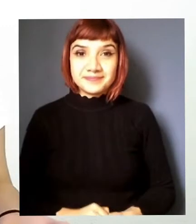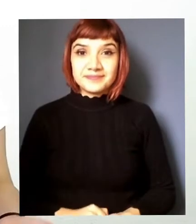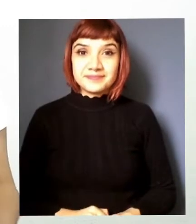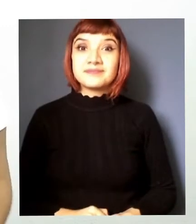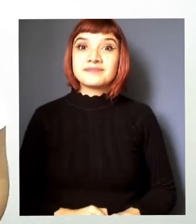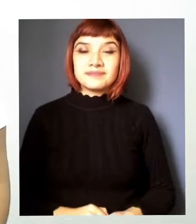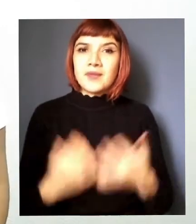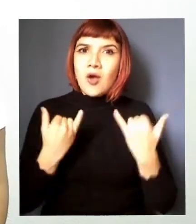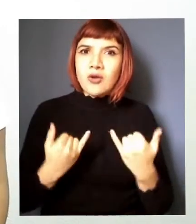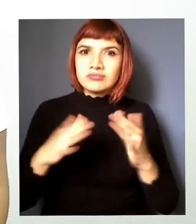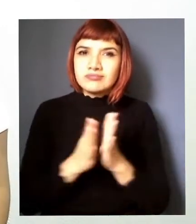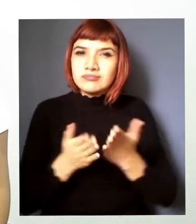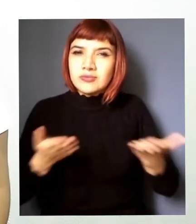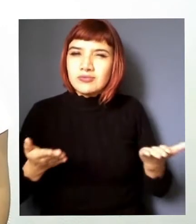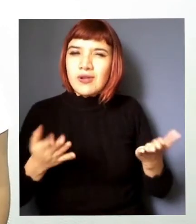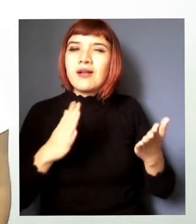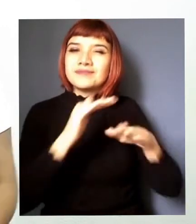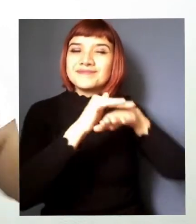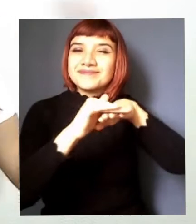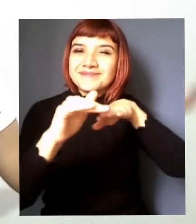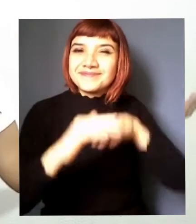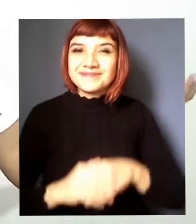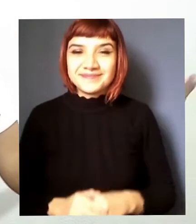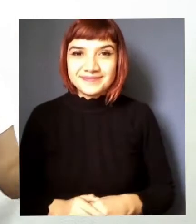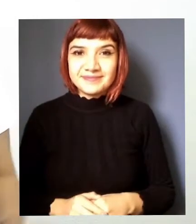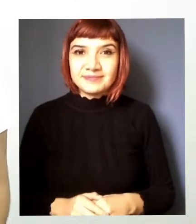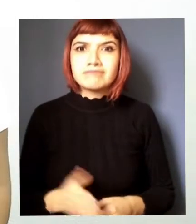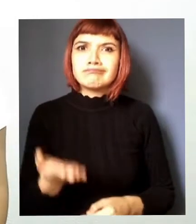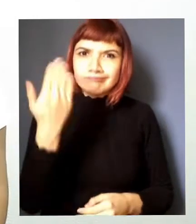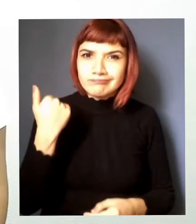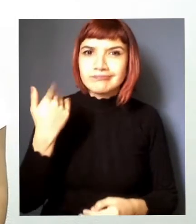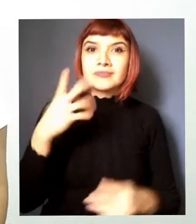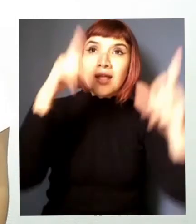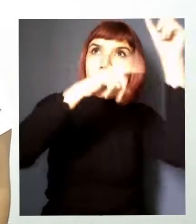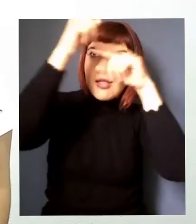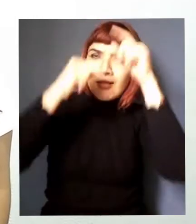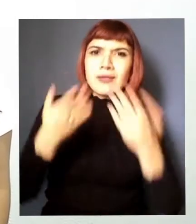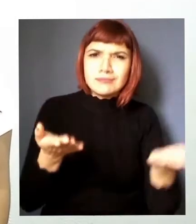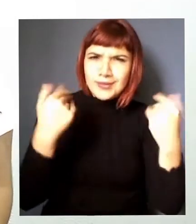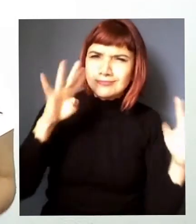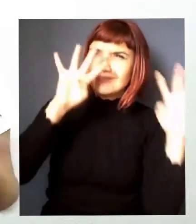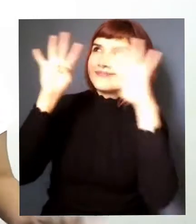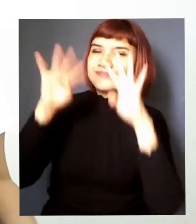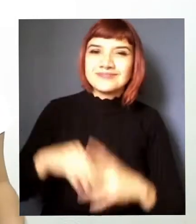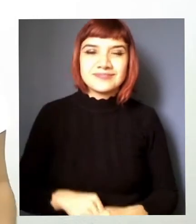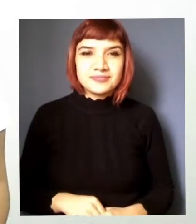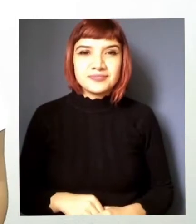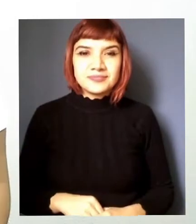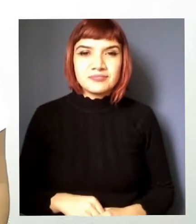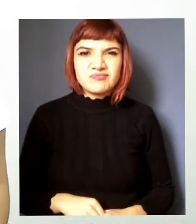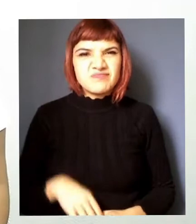hasta tu casa con una invitación vamos a ver las estrellas pero que se